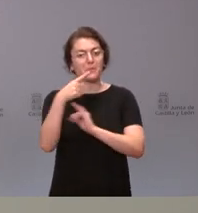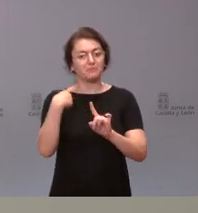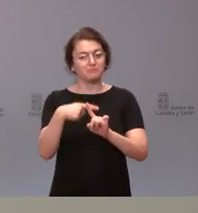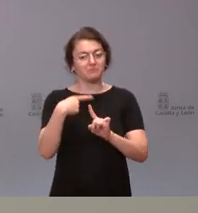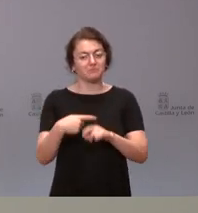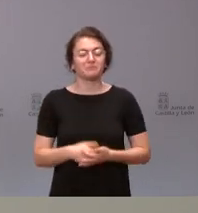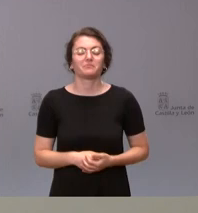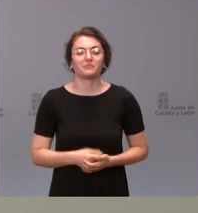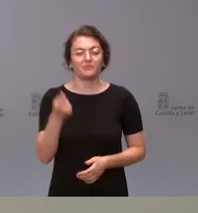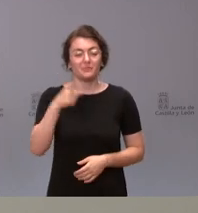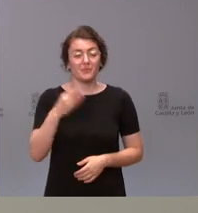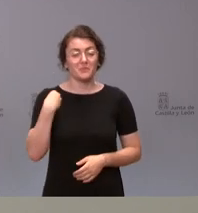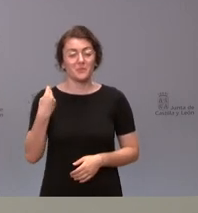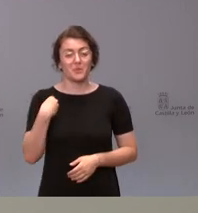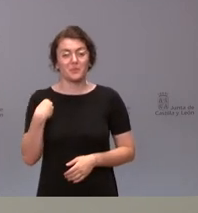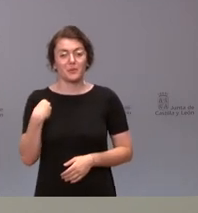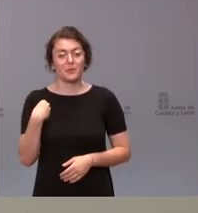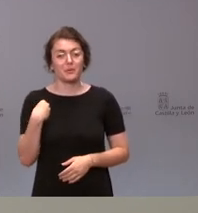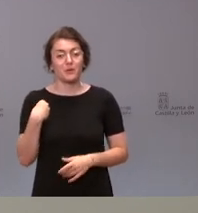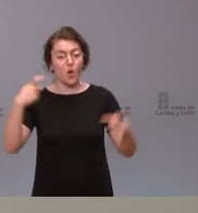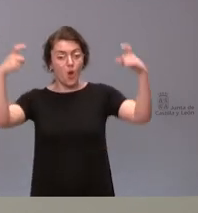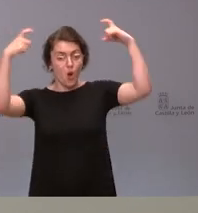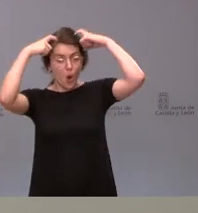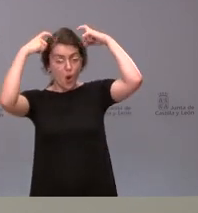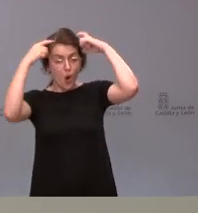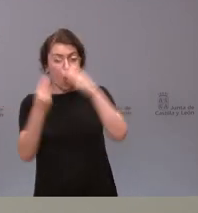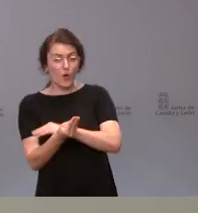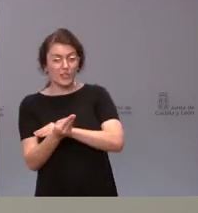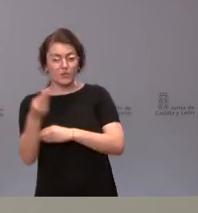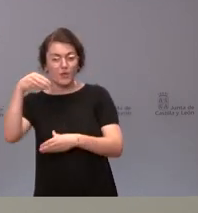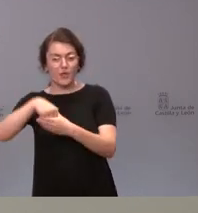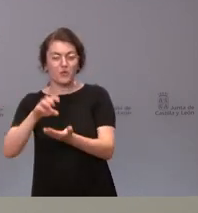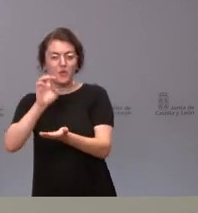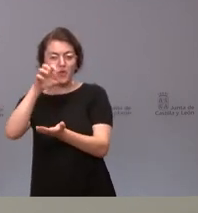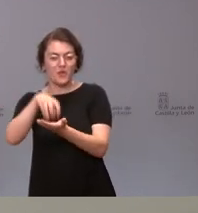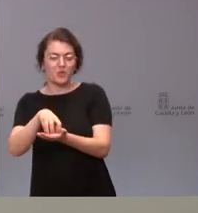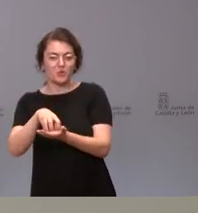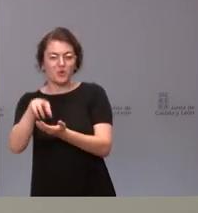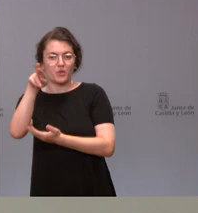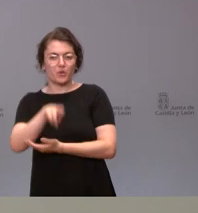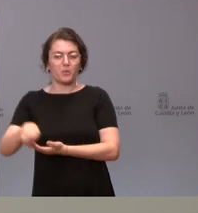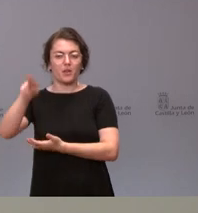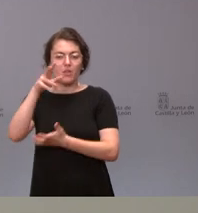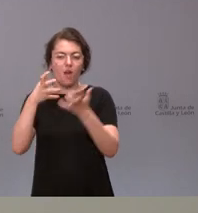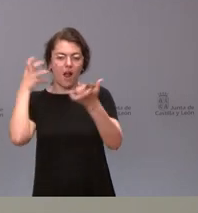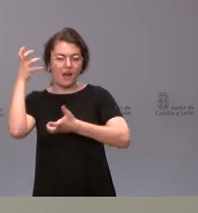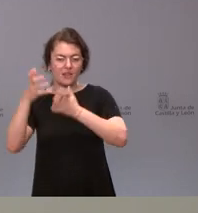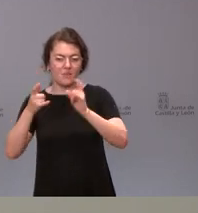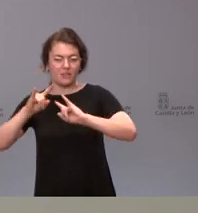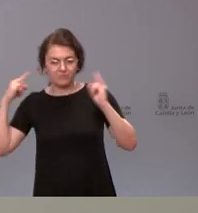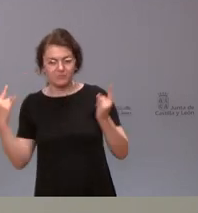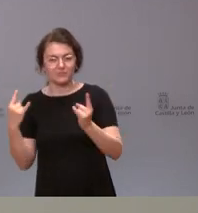el caso del osedno que estaba en el centro de recuperación de animales silvestres que en algún momento se temió por su vida